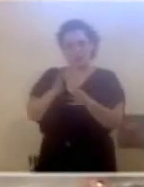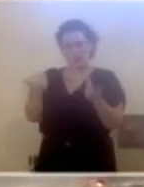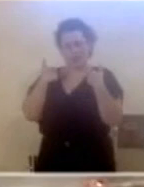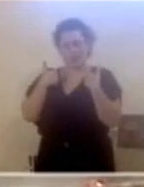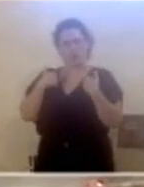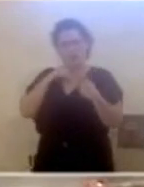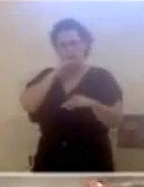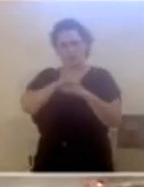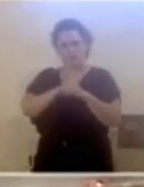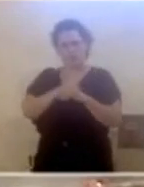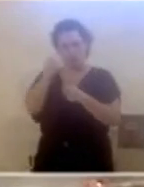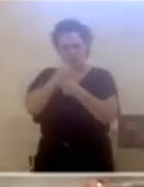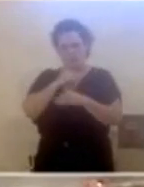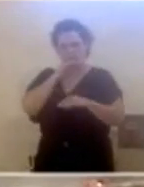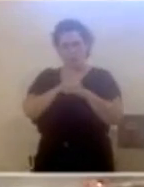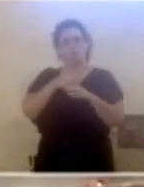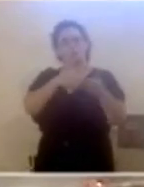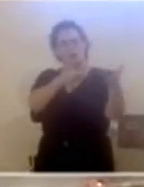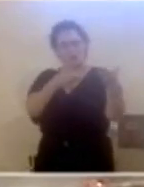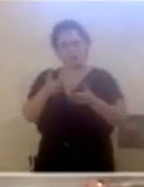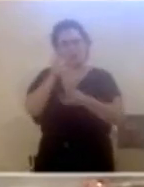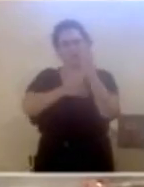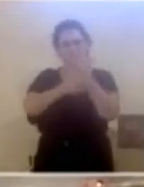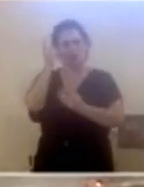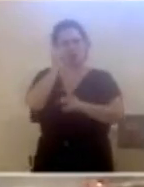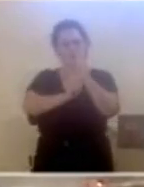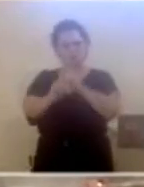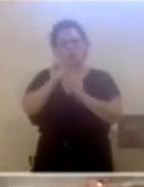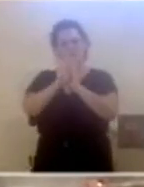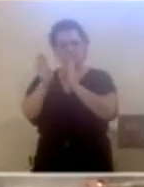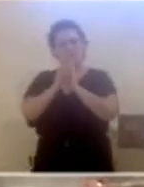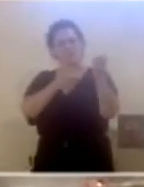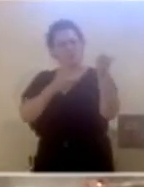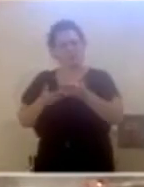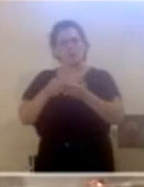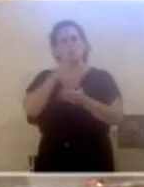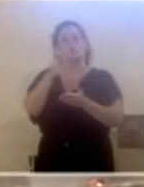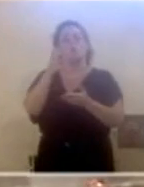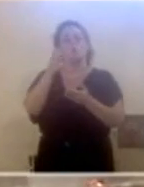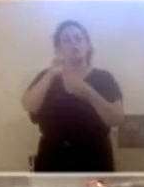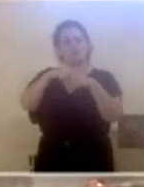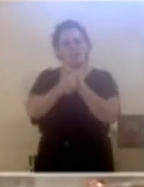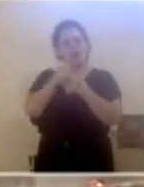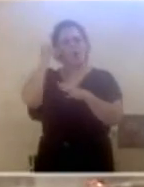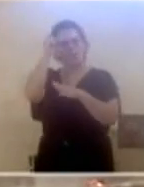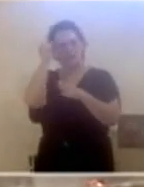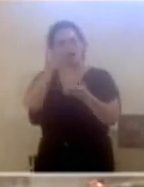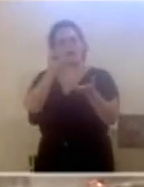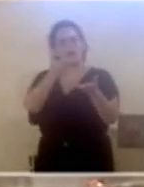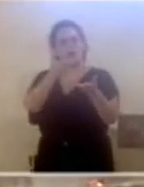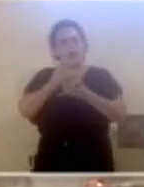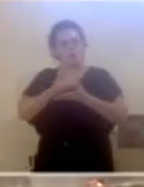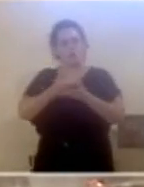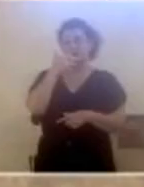obligación, invitando a las favas a que vengan, a que participen, a que opinen y a que nos ayuden a seguir gestionando